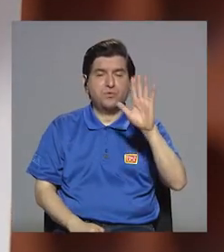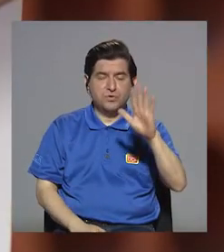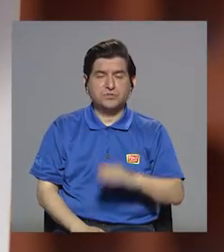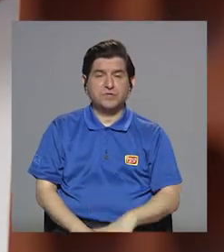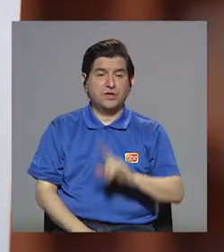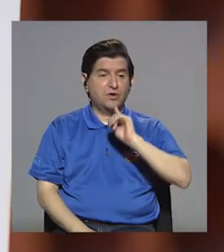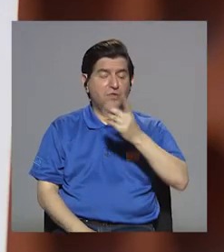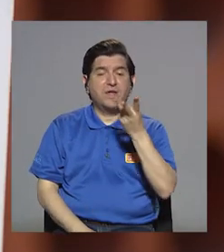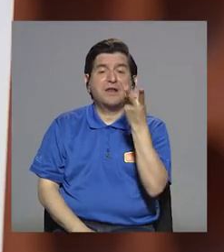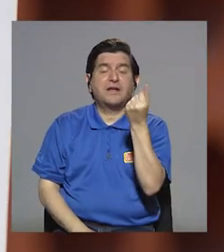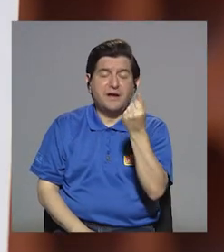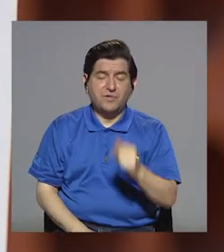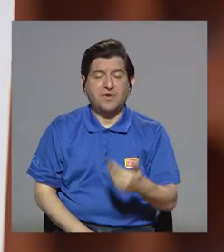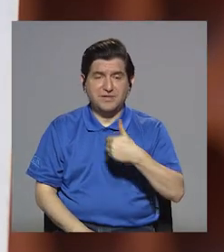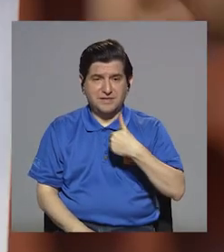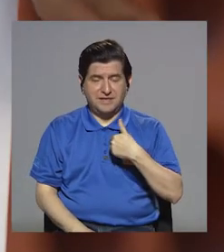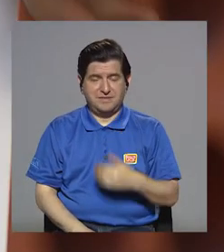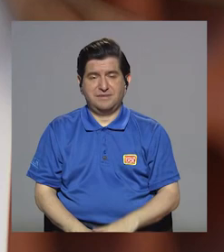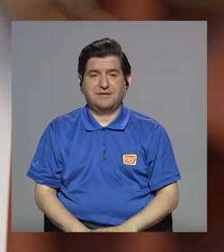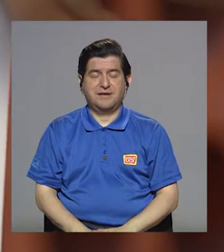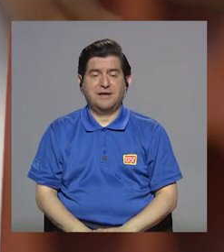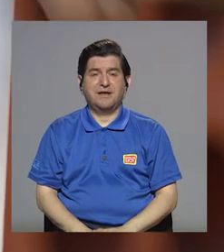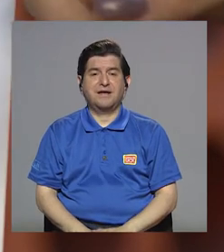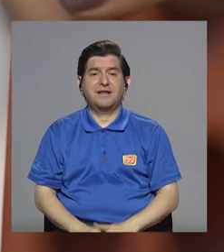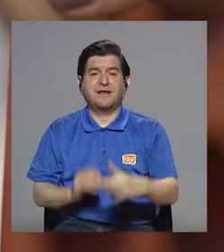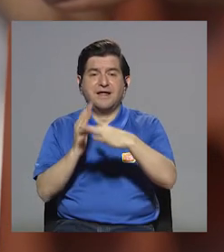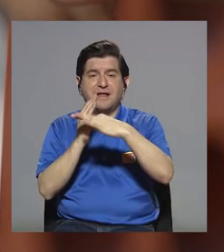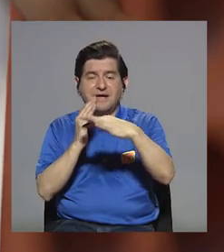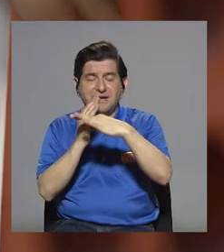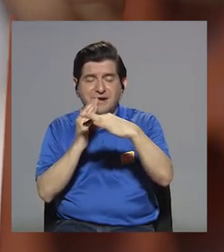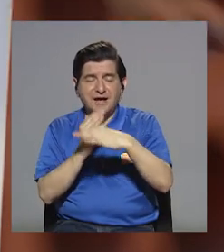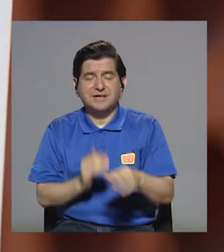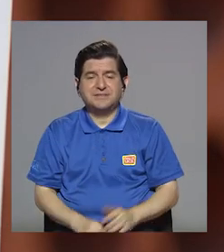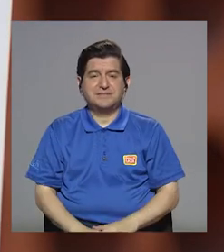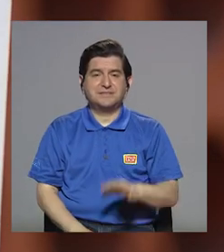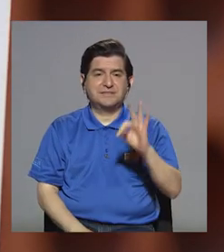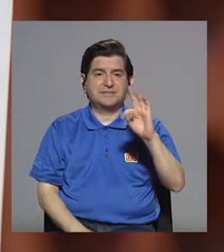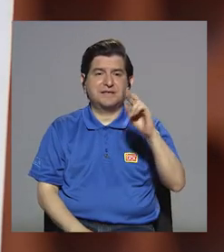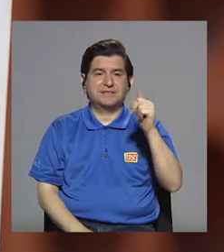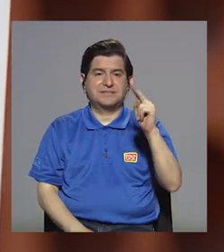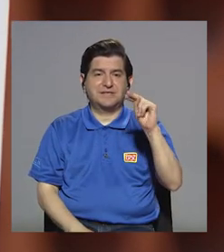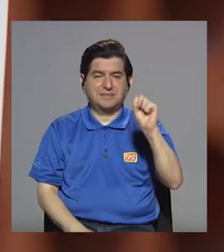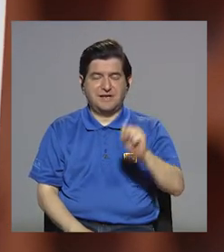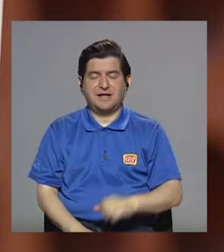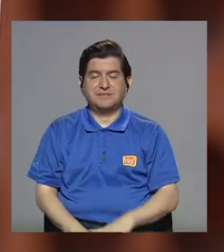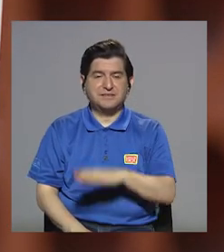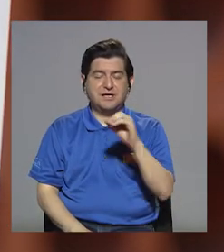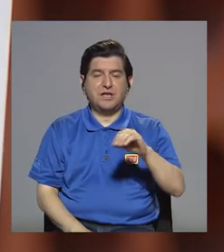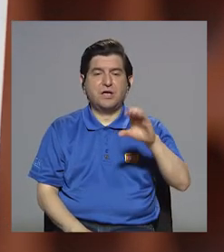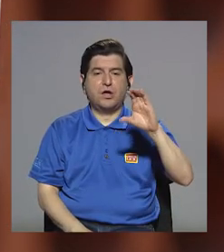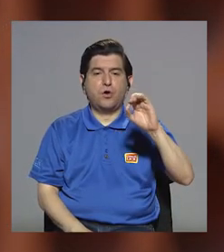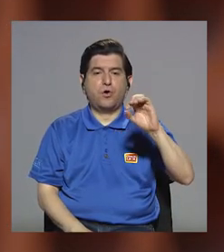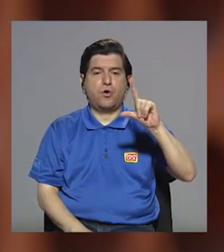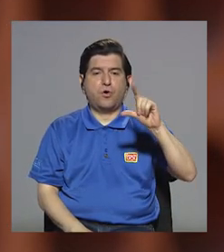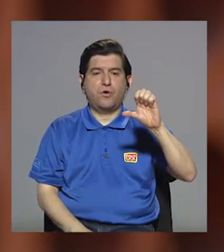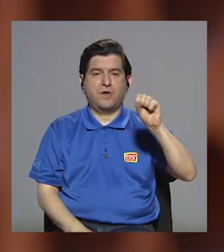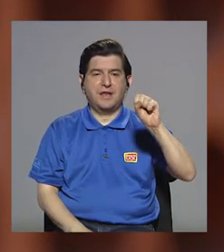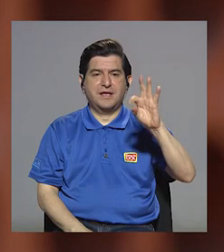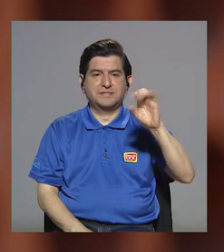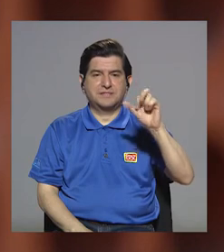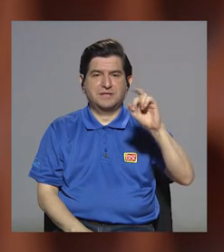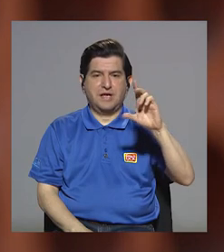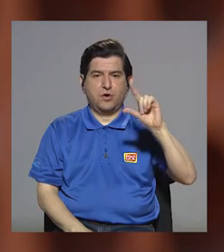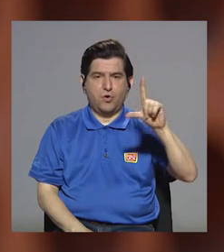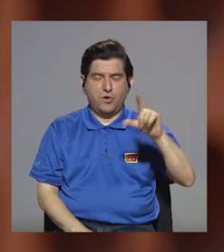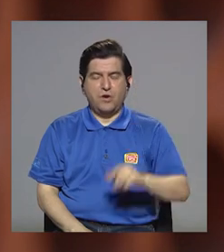se tiene que declarar la grasa saturada. Grasas trans, colesterol, esto lo pide Estados Unidos, la FDA. O aquí en Costa Rica no